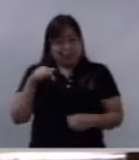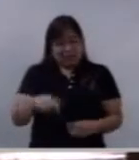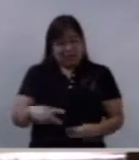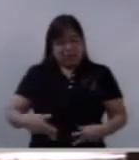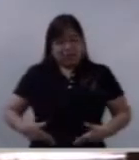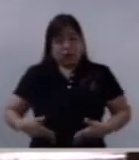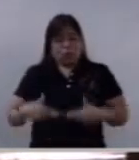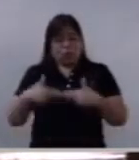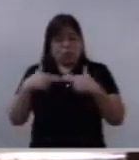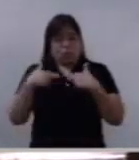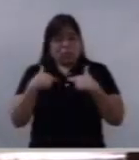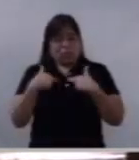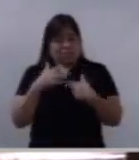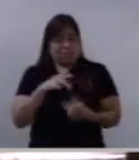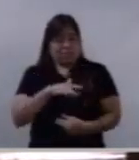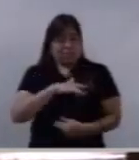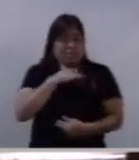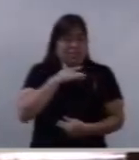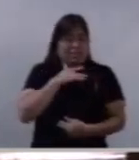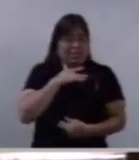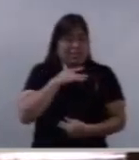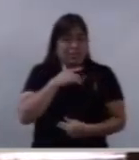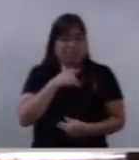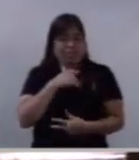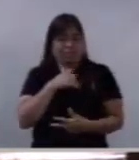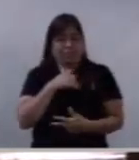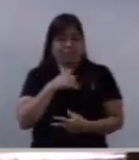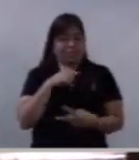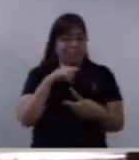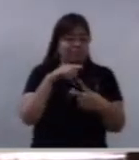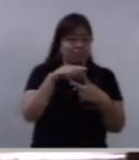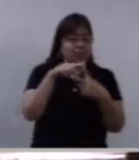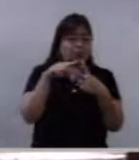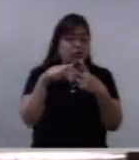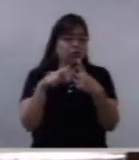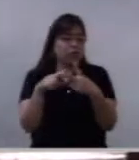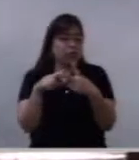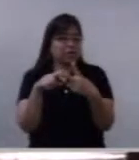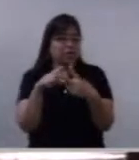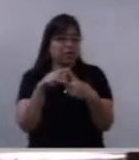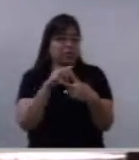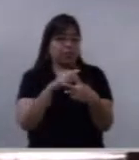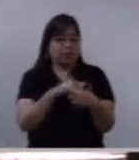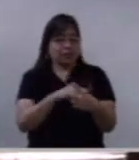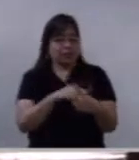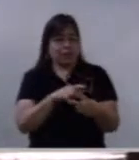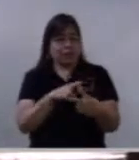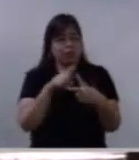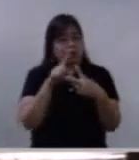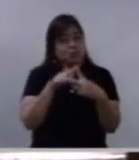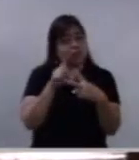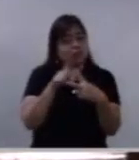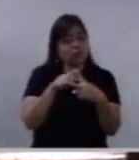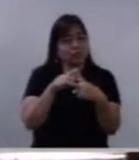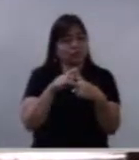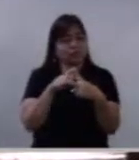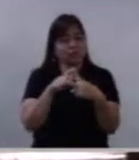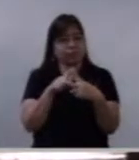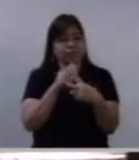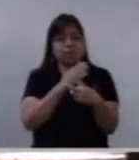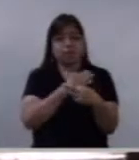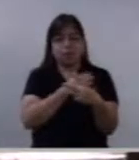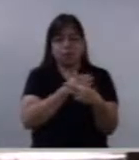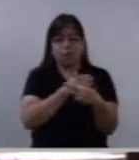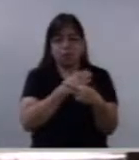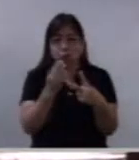jalonados por dos fuerzas. Por un lado, el